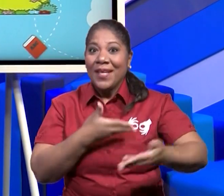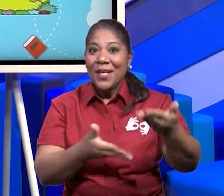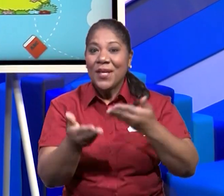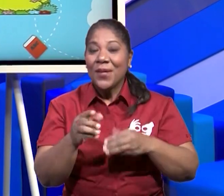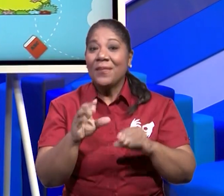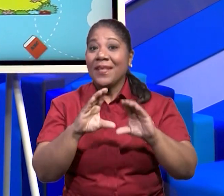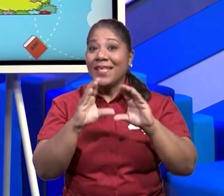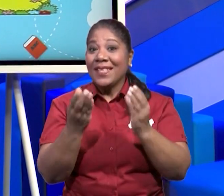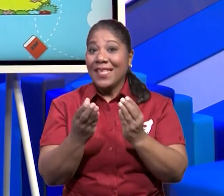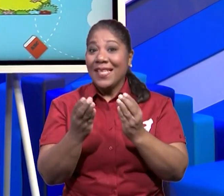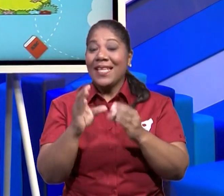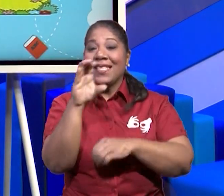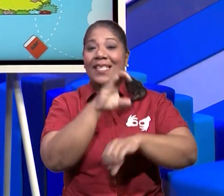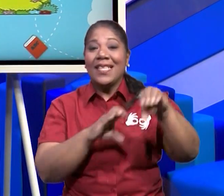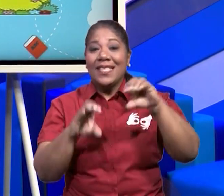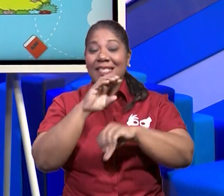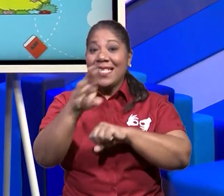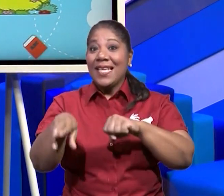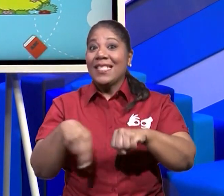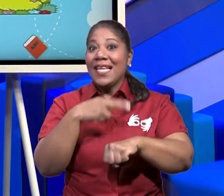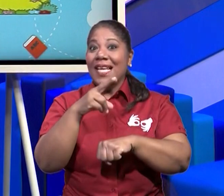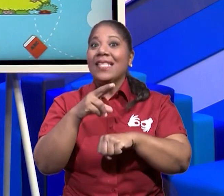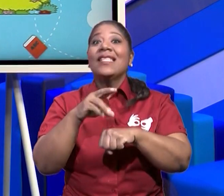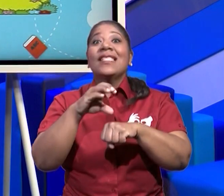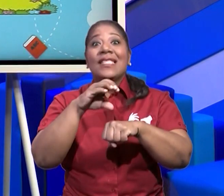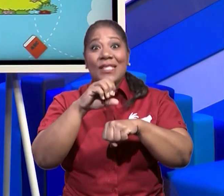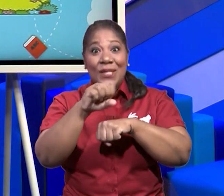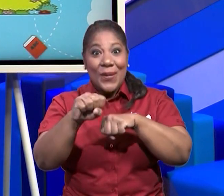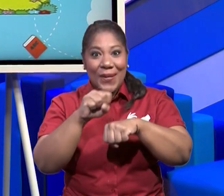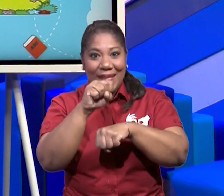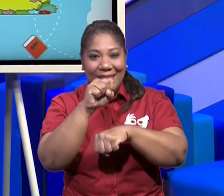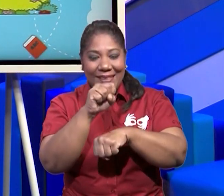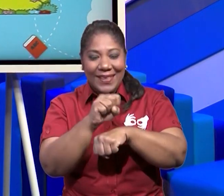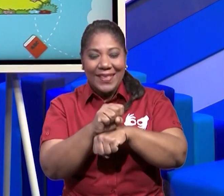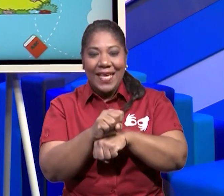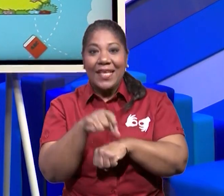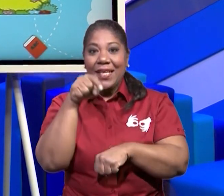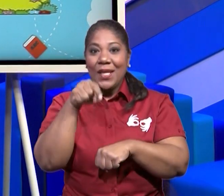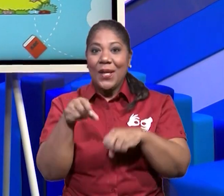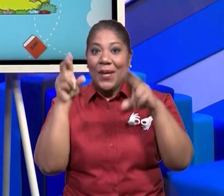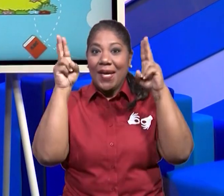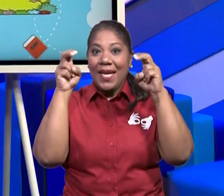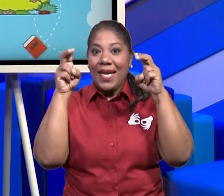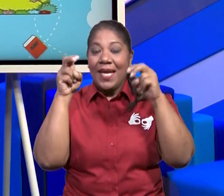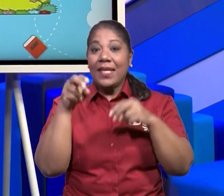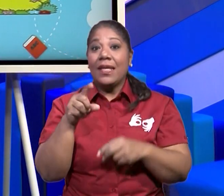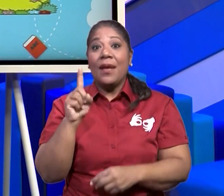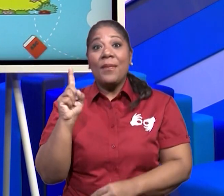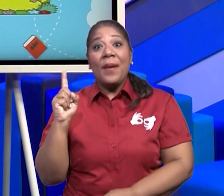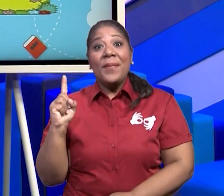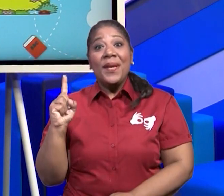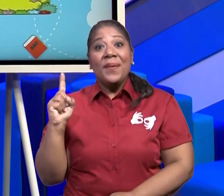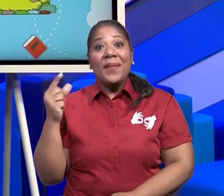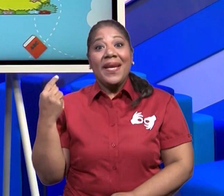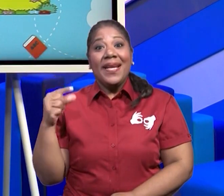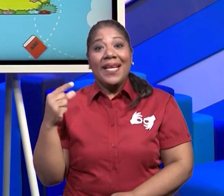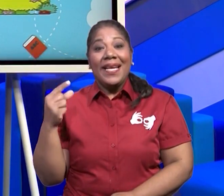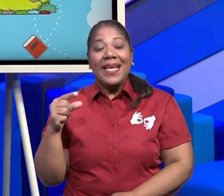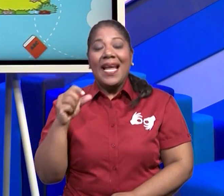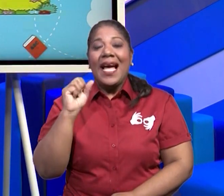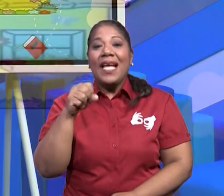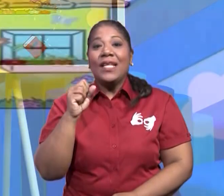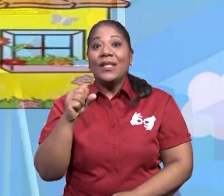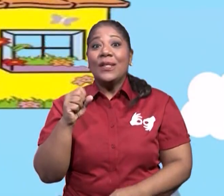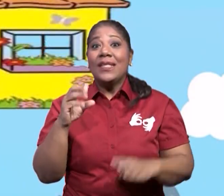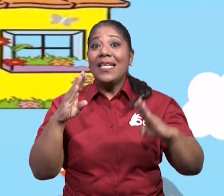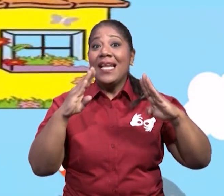Ciencias Sociales. En este caso vamos a ver cuál es el tema para los estudiantes de primer grado. Y es la